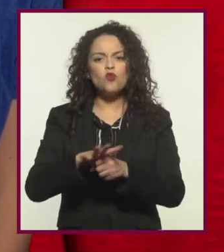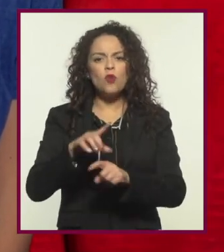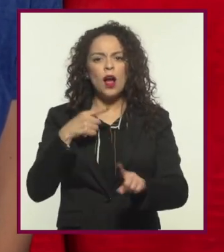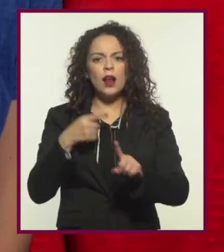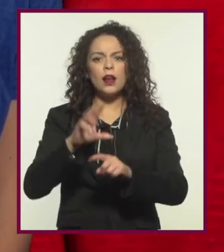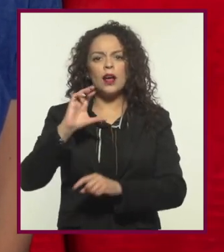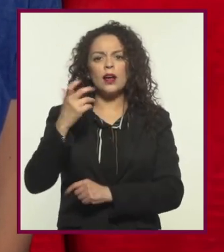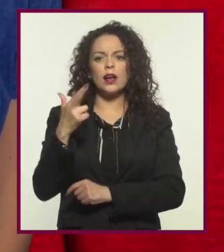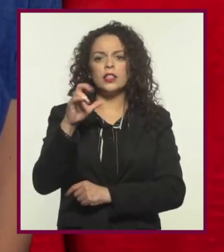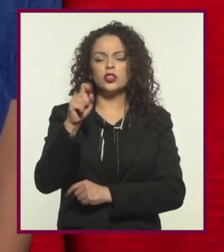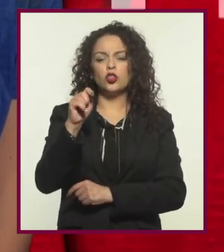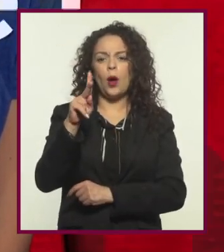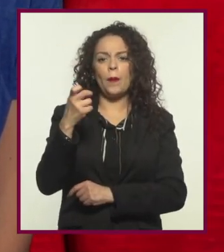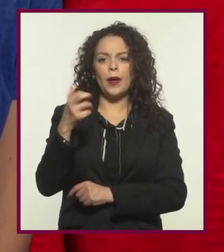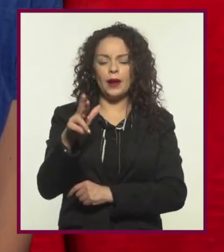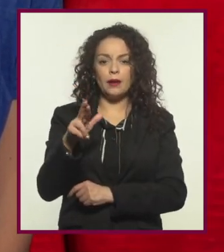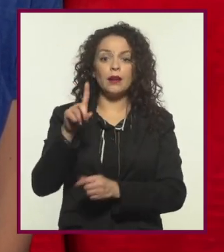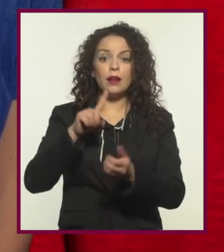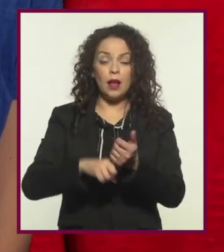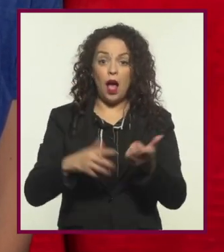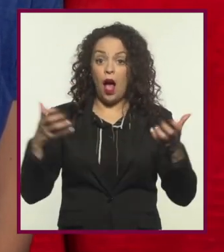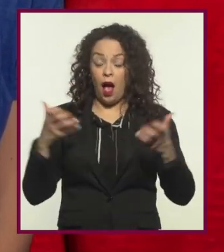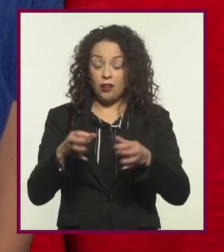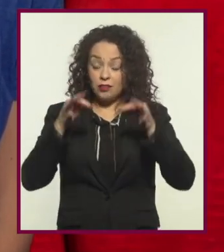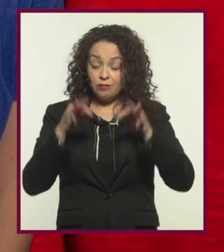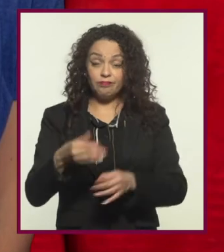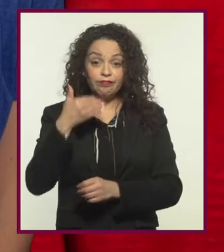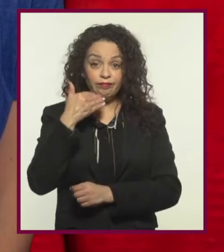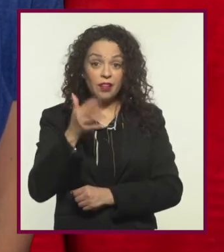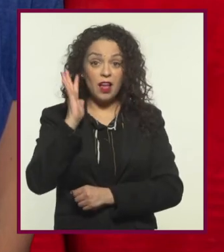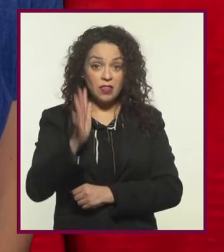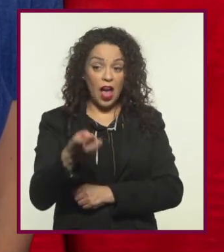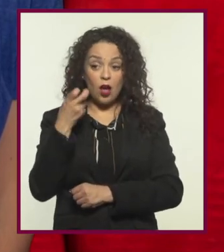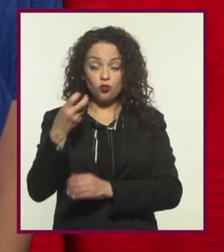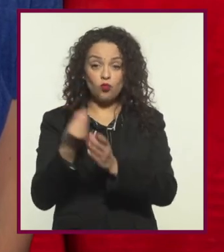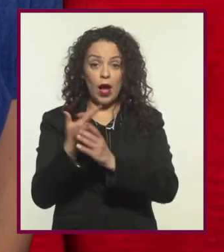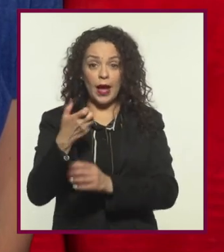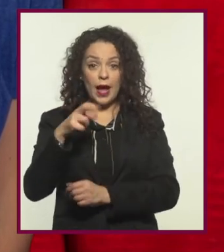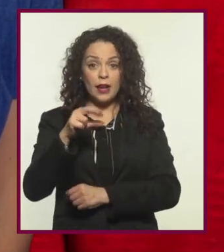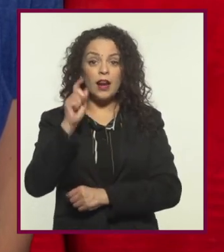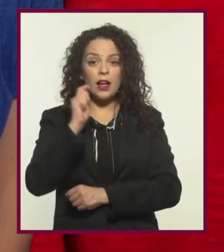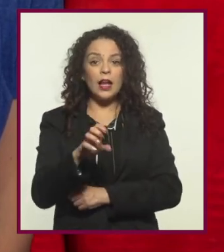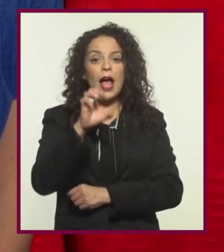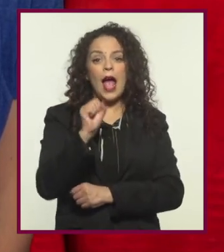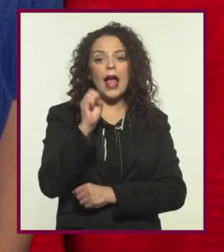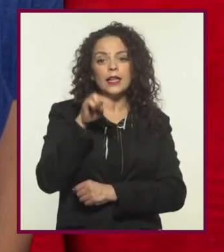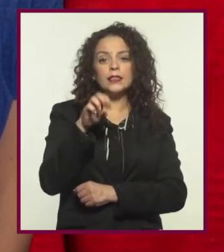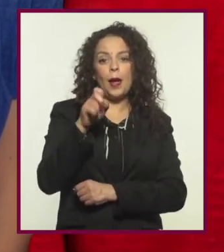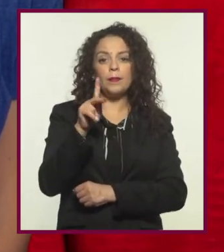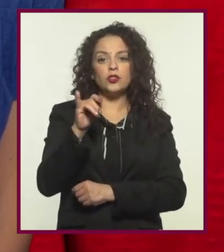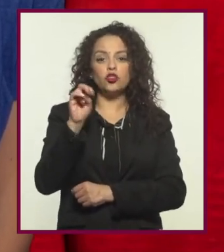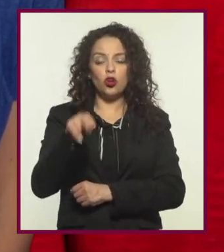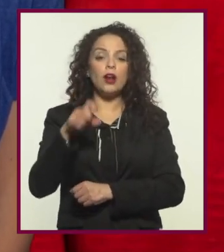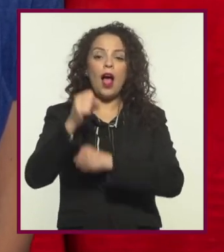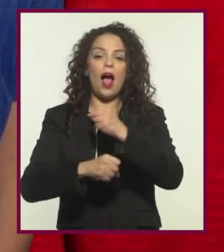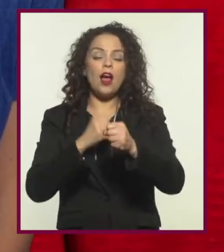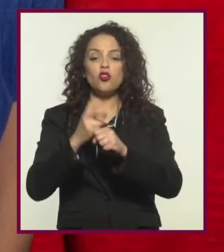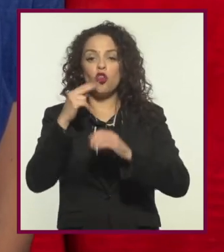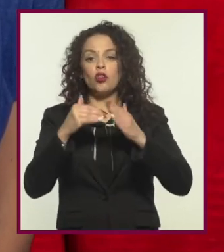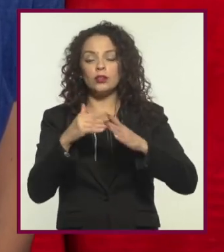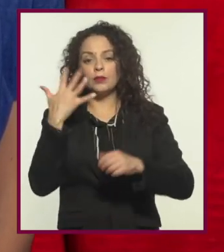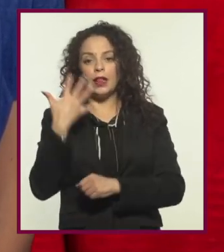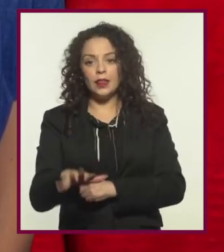esperada. Me refiero a Christopher Nolan, que ya había hecho una muy buena incursión en el género con su película Inception, del año